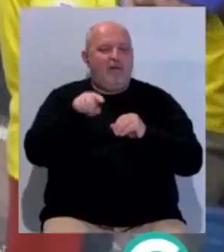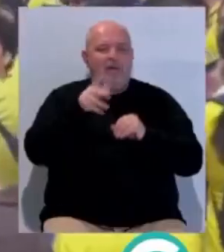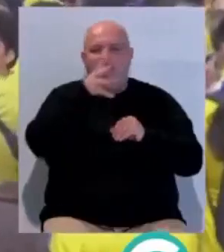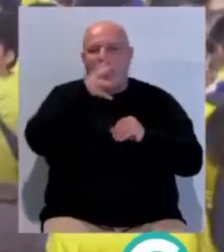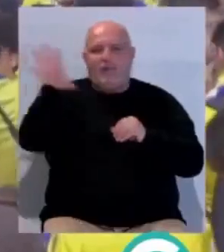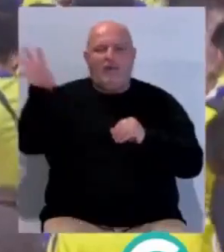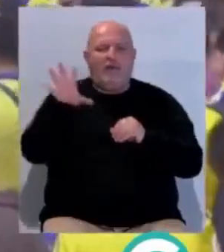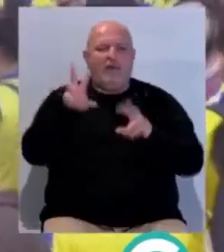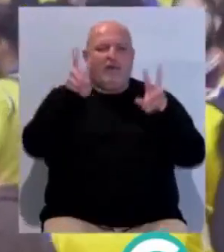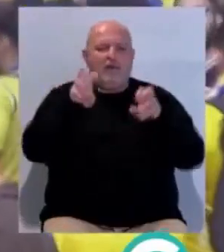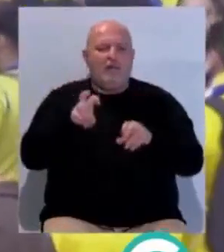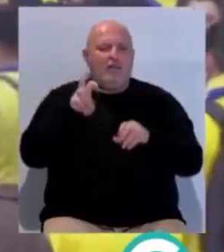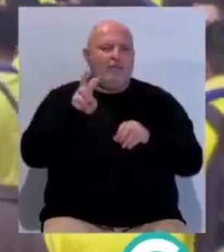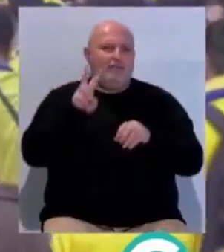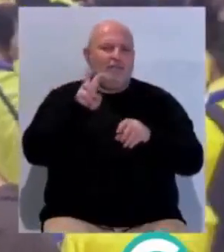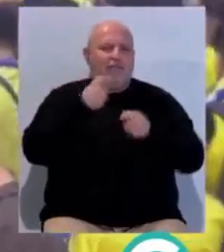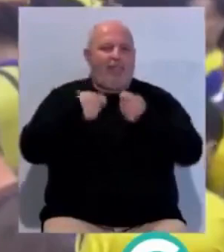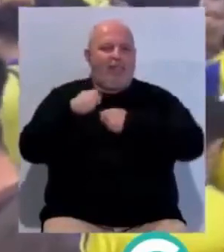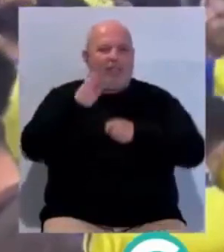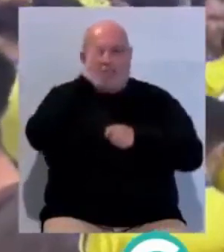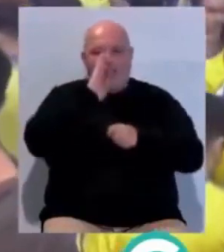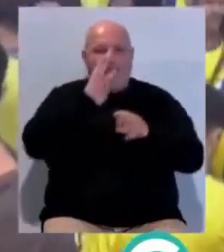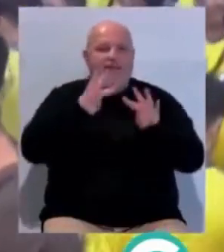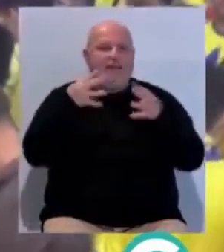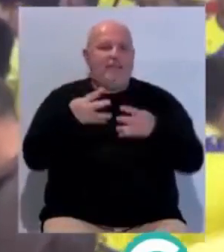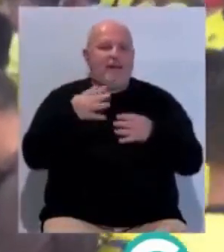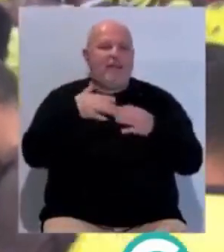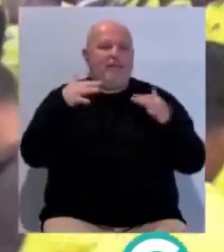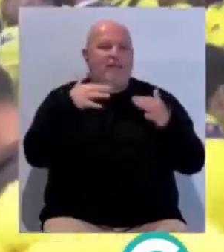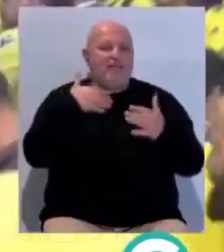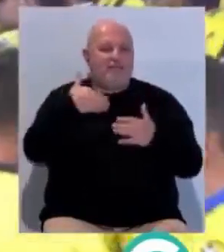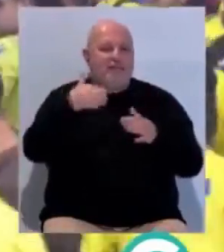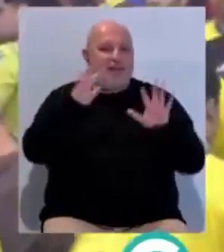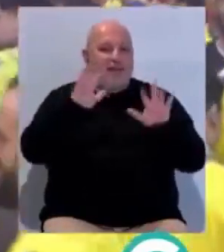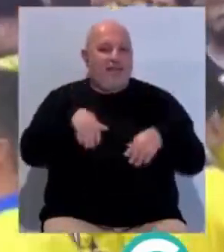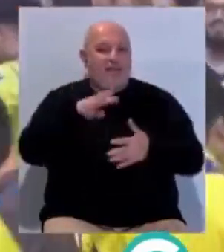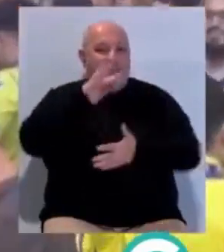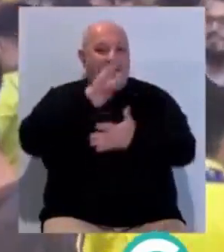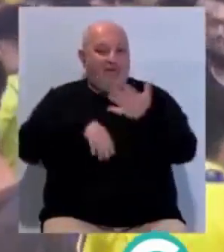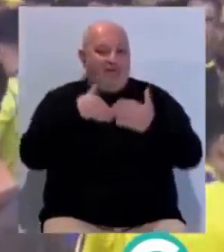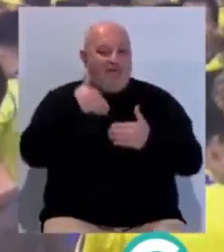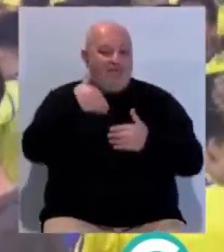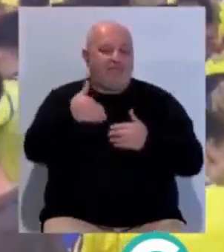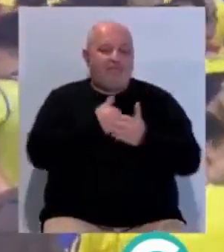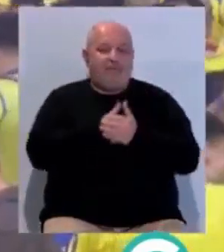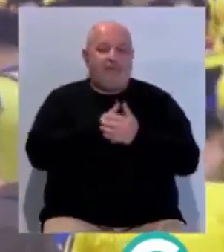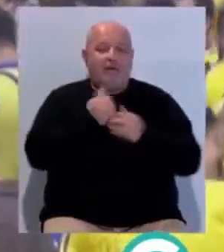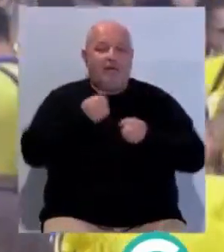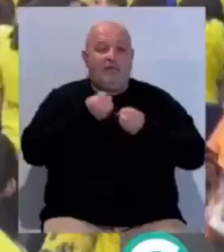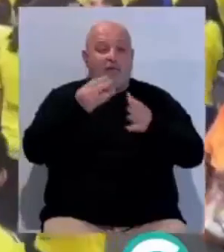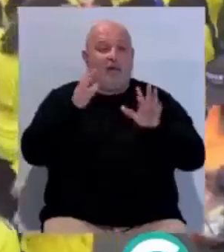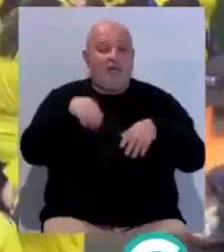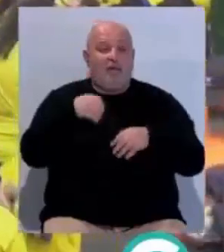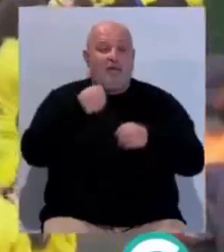denunciado casos de intento de reventa en Internet para el partido que le enfrentará al FC Barcelona. Según un comunicado